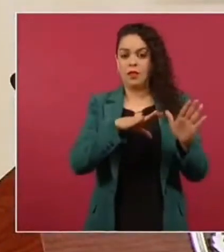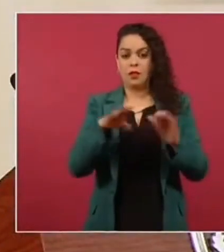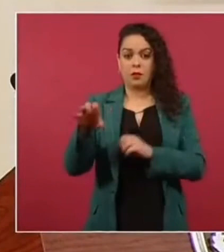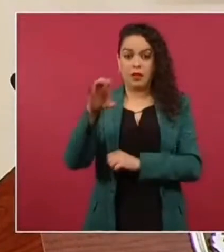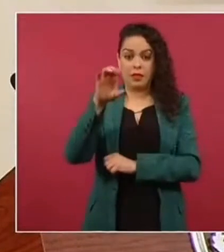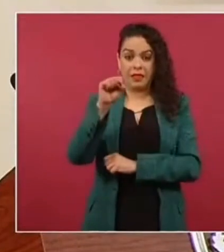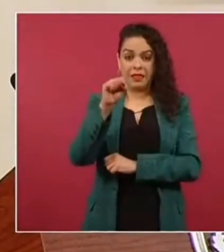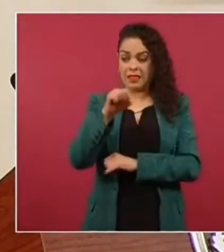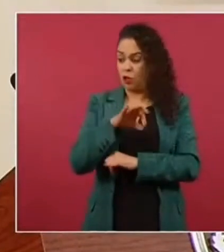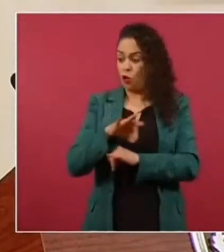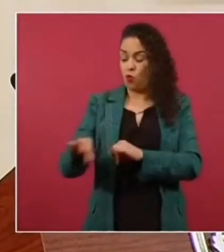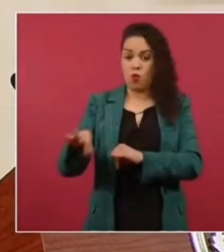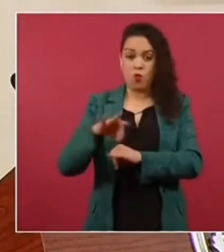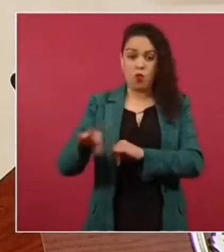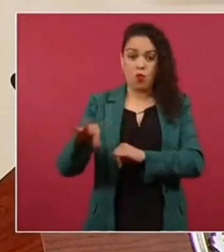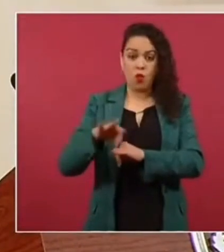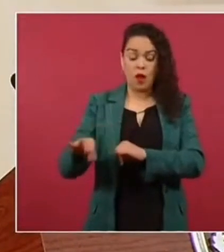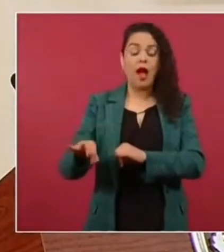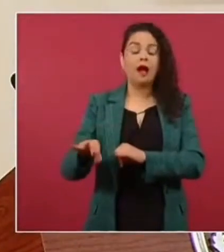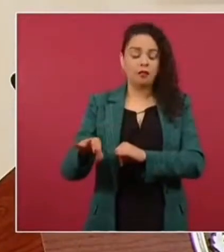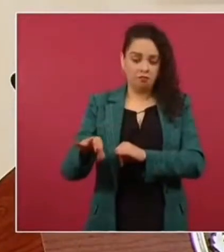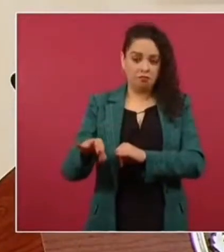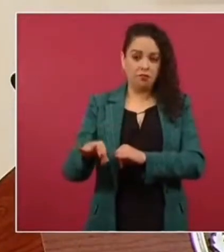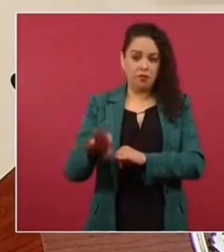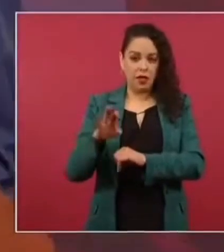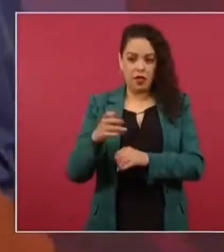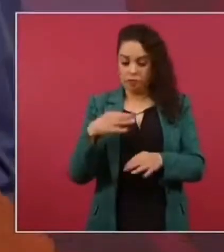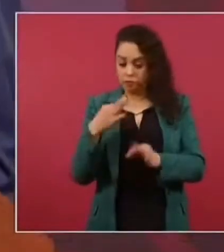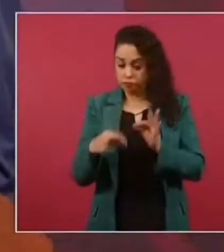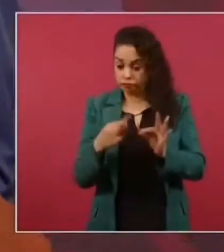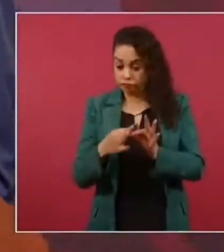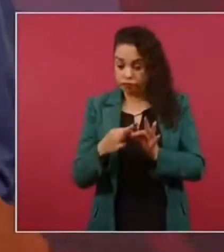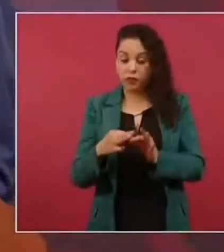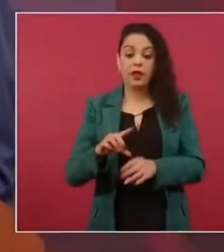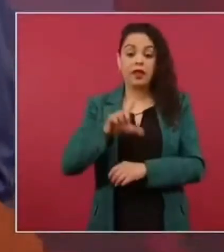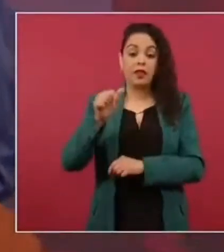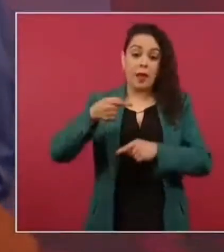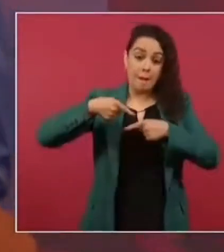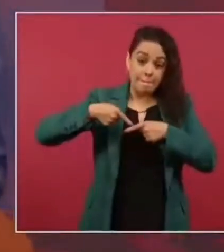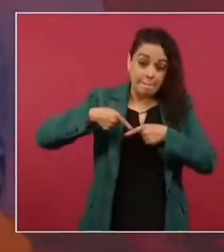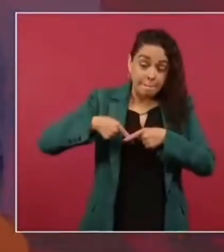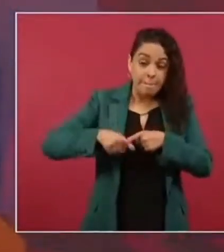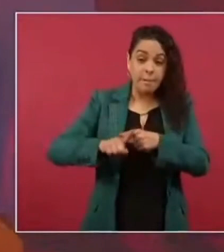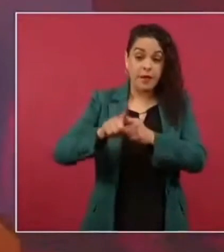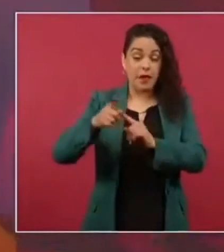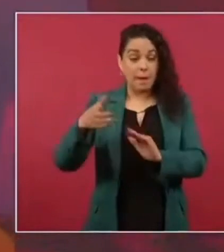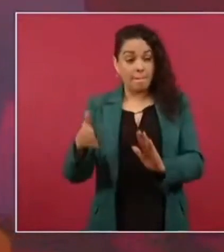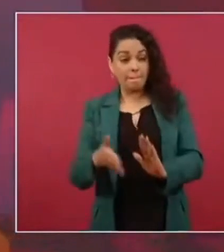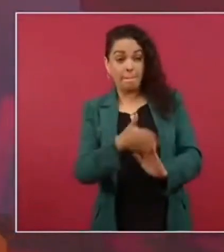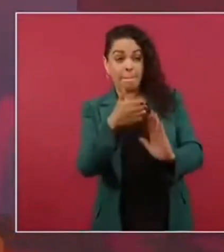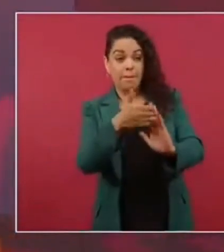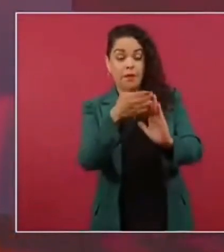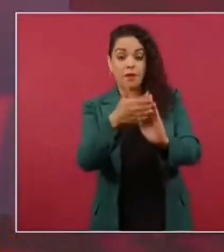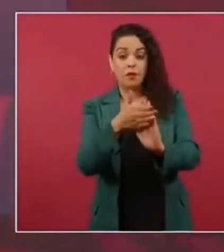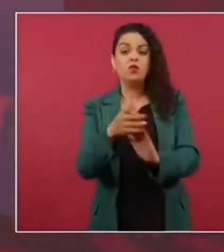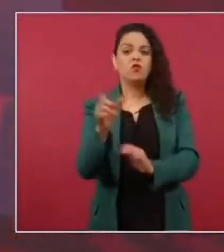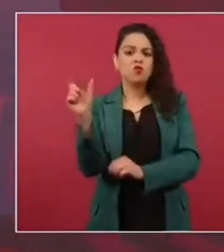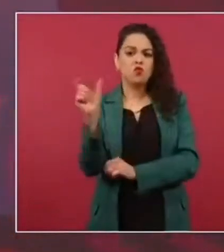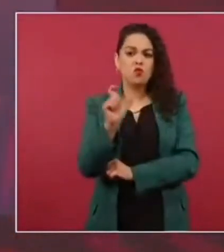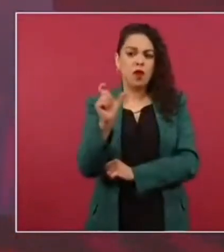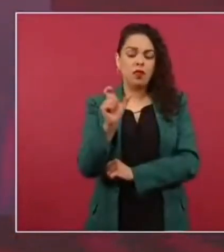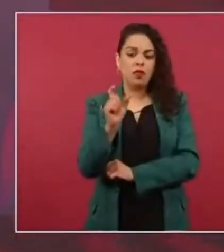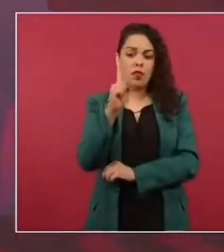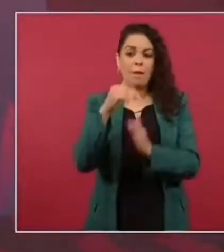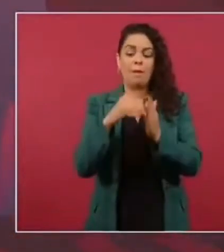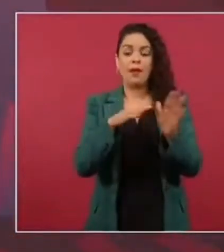su construcción, que no había nada, nada, en los 70 del siglo